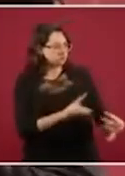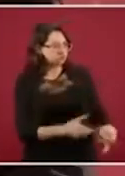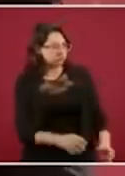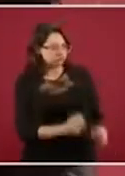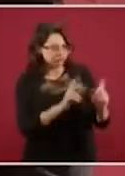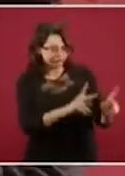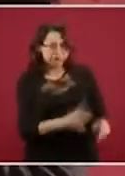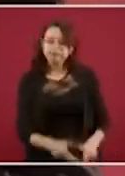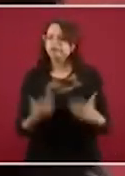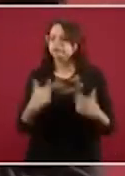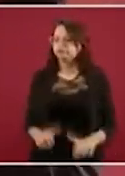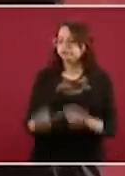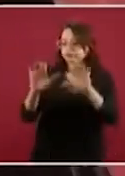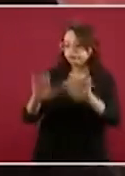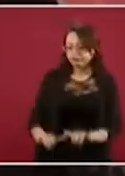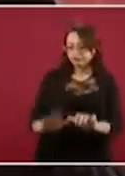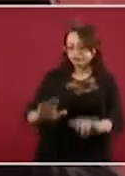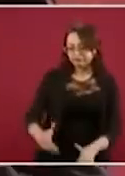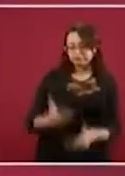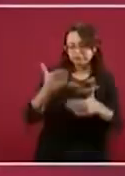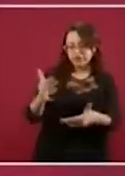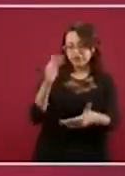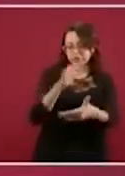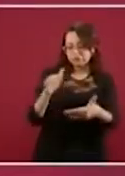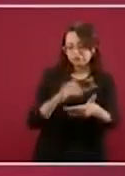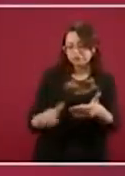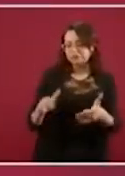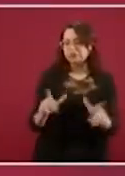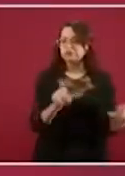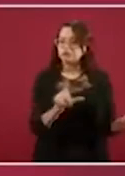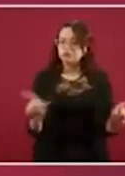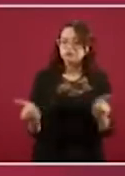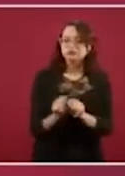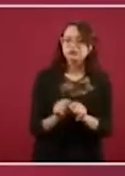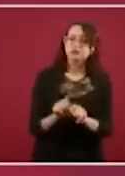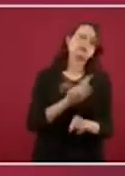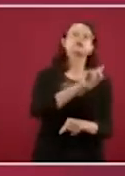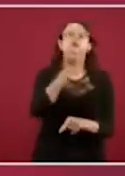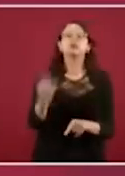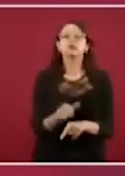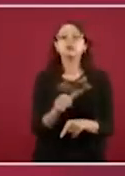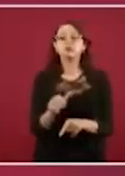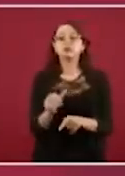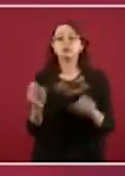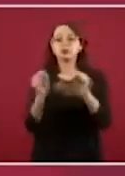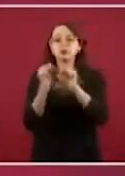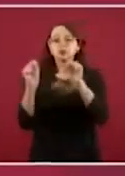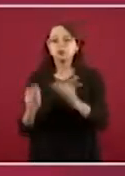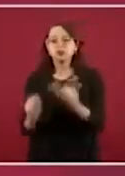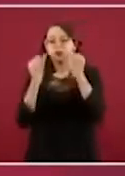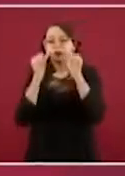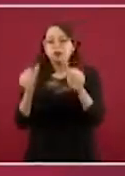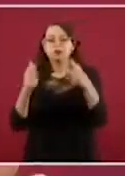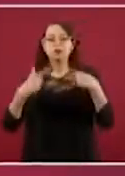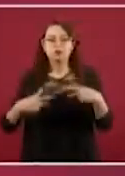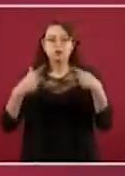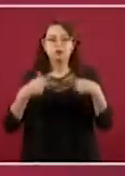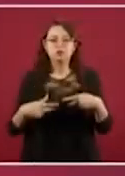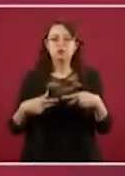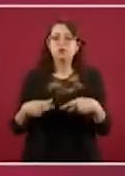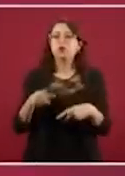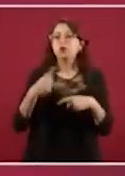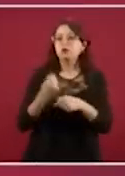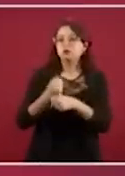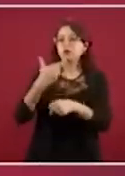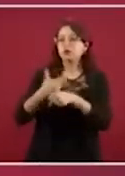Una vez que recibimos el documento, lo leemos, sacamos un extracto y mediante un sistema que se llama Sistema de Atención Ciudadana lo mandamos